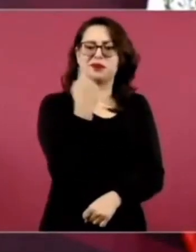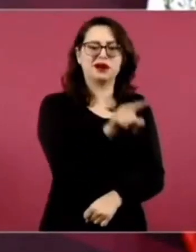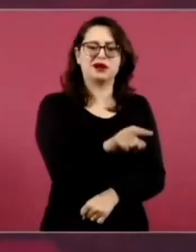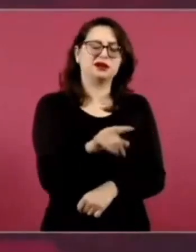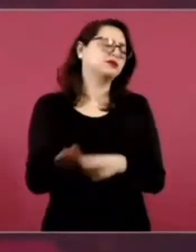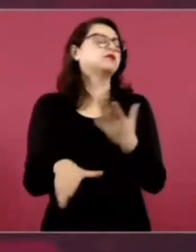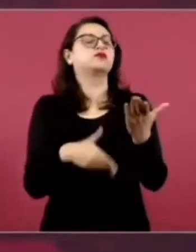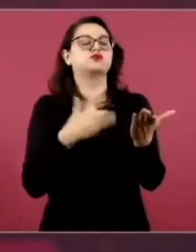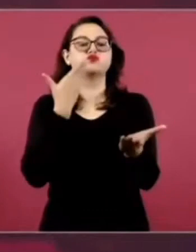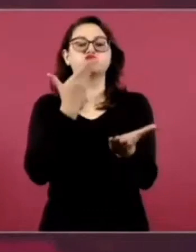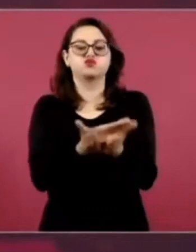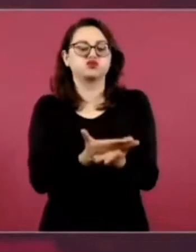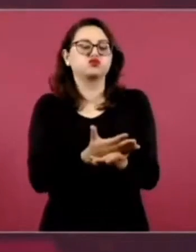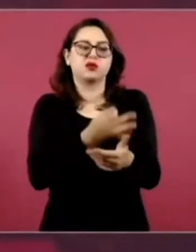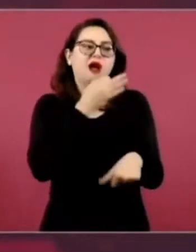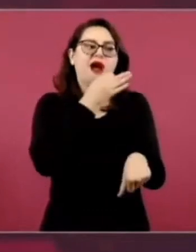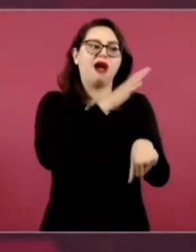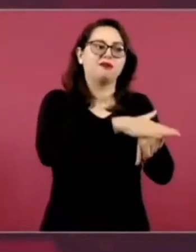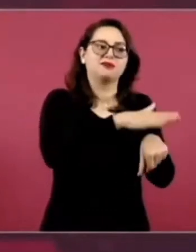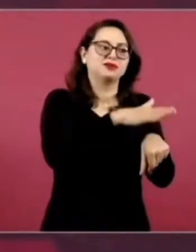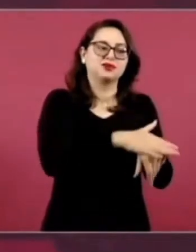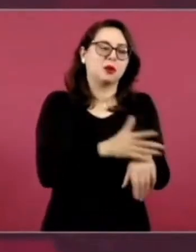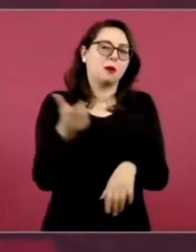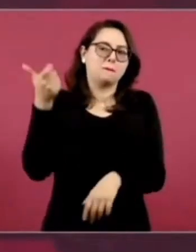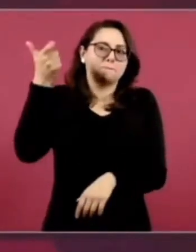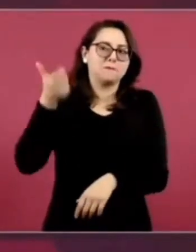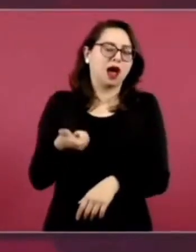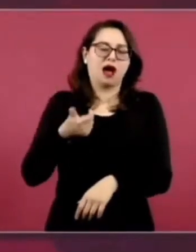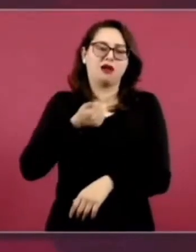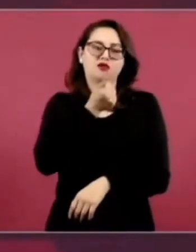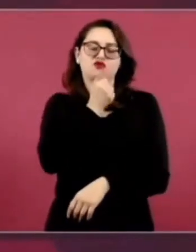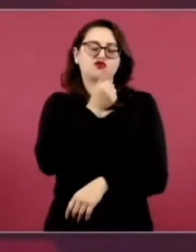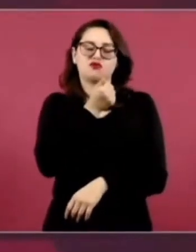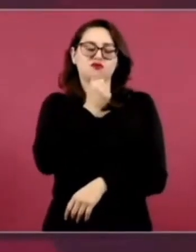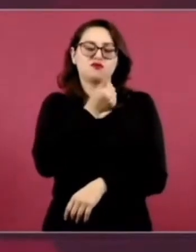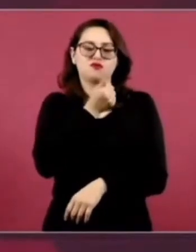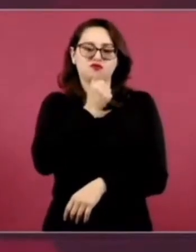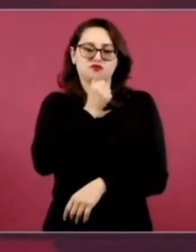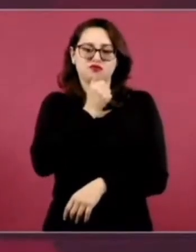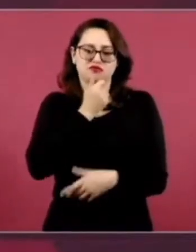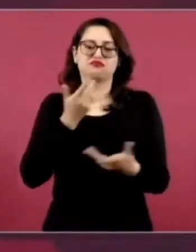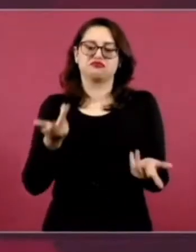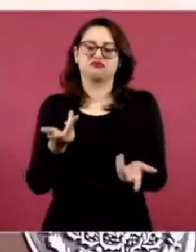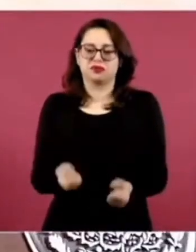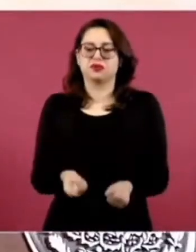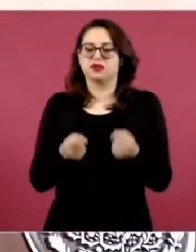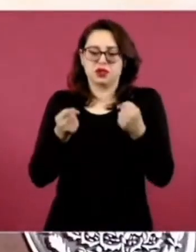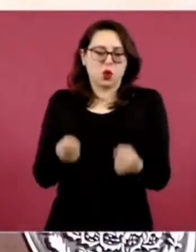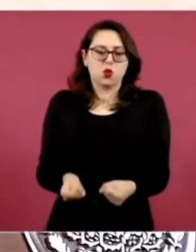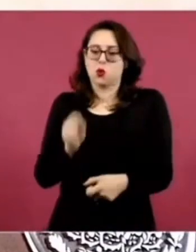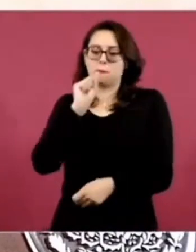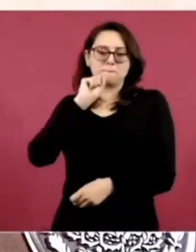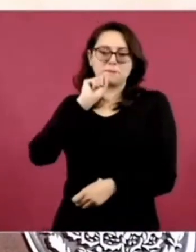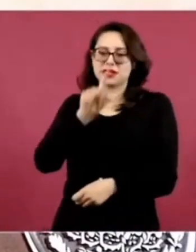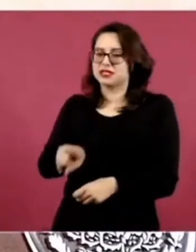argumentando lo mismo, que yo les estoy exponiendo aquí de manera